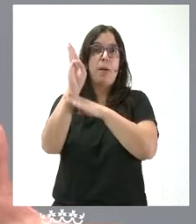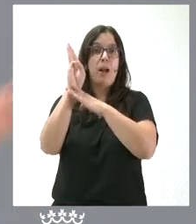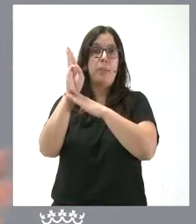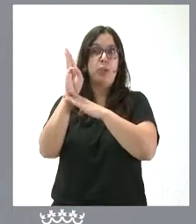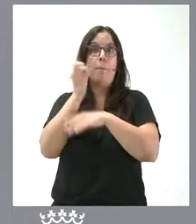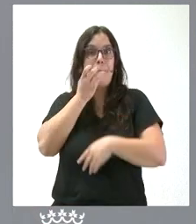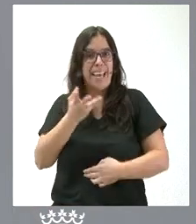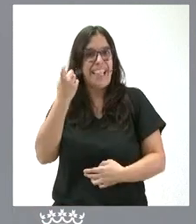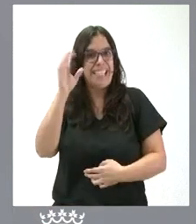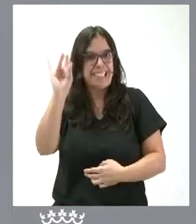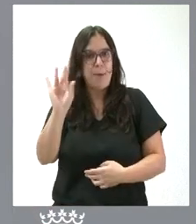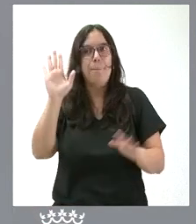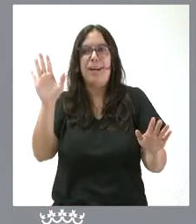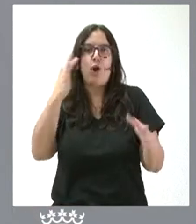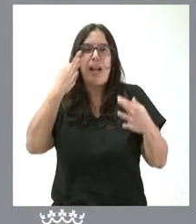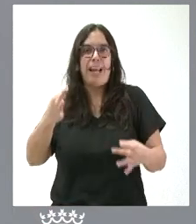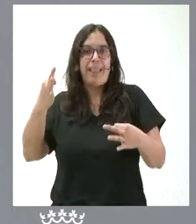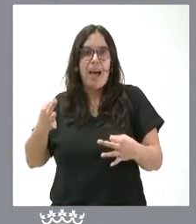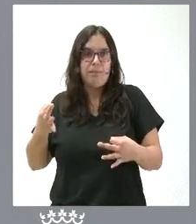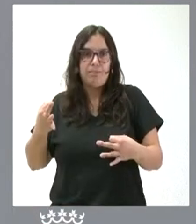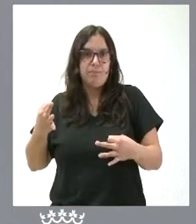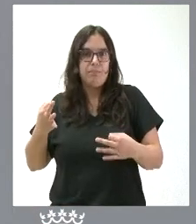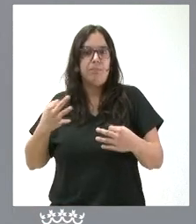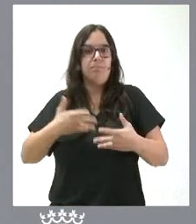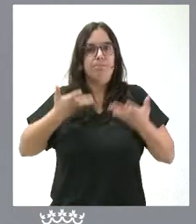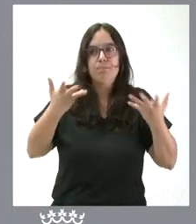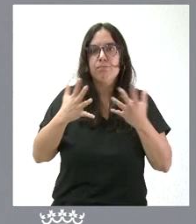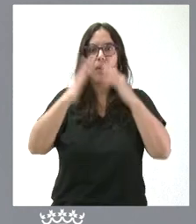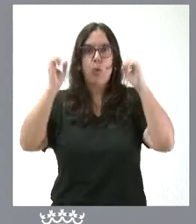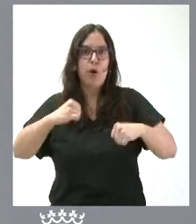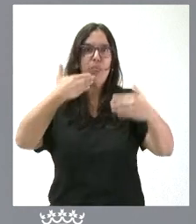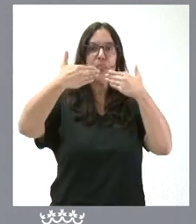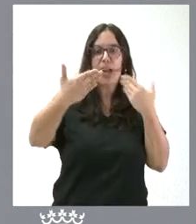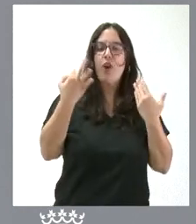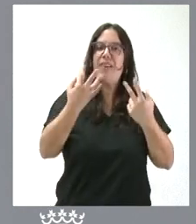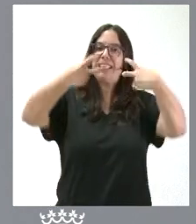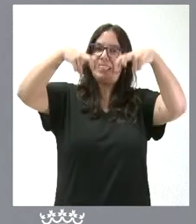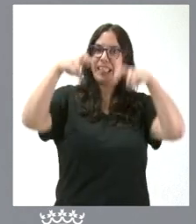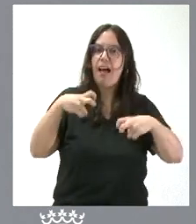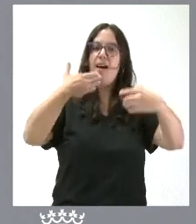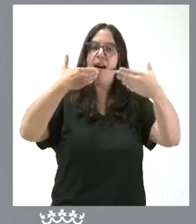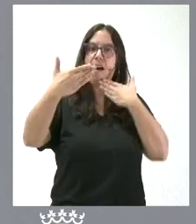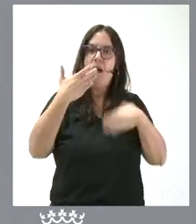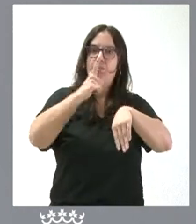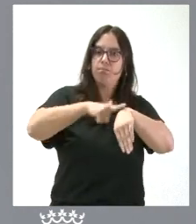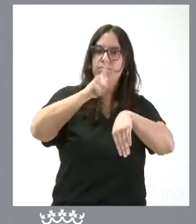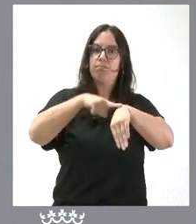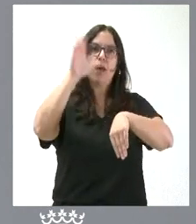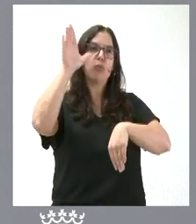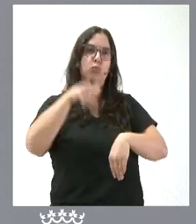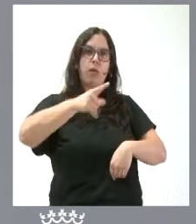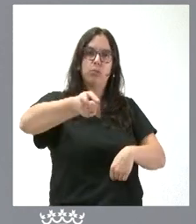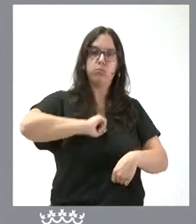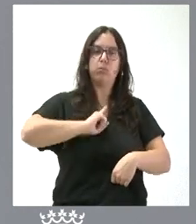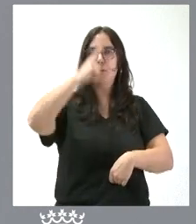que es muy importante y muy necesaria. Pero si lo que queremos es voluntad de acuerdo y voluntad de diálogo, hay que sentarse, hay que hablar, hay que escucharse, hay que ir sin